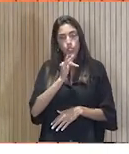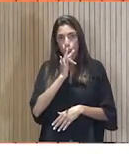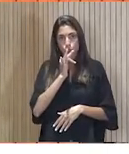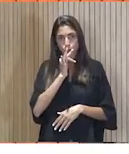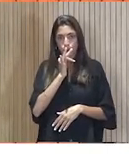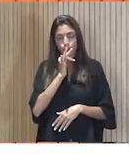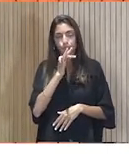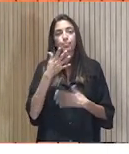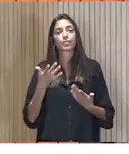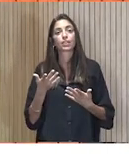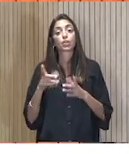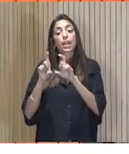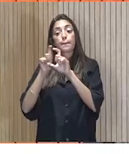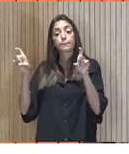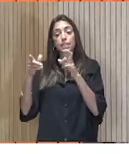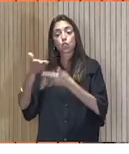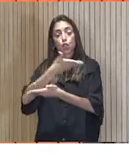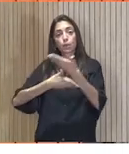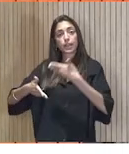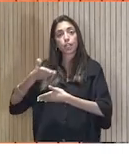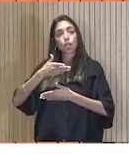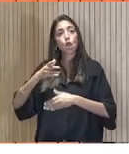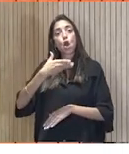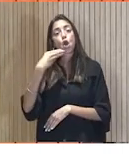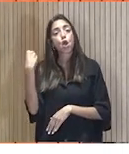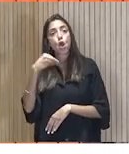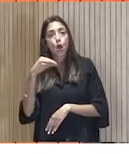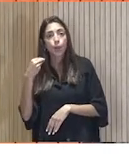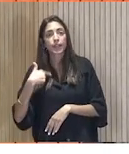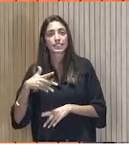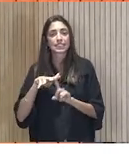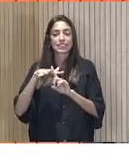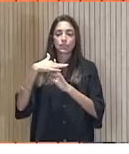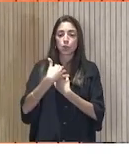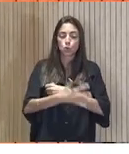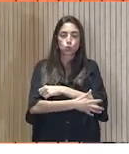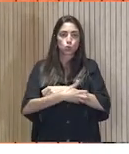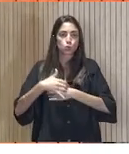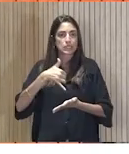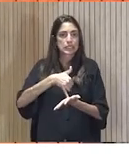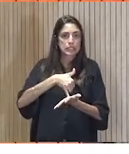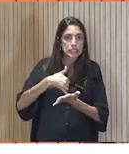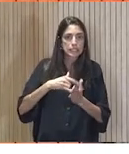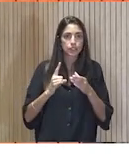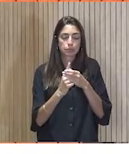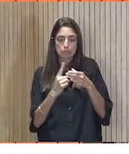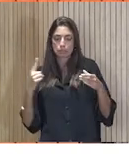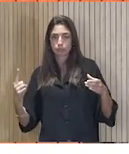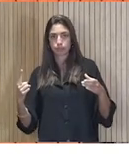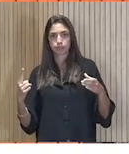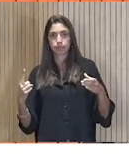Proviene de una empresa colaboradora a un joven, que es de lo que se trata, que atraviesa en ese momento una situación de vulnerabilidad o riesgo de exclusión social.